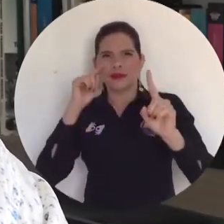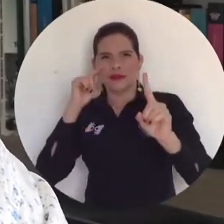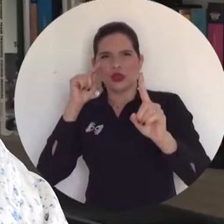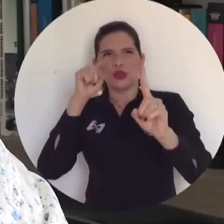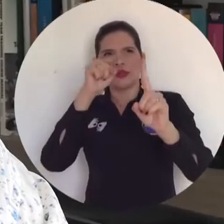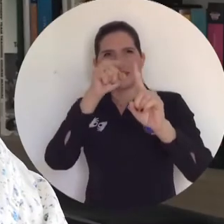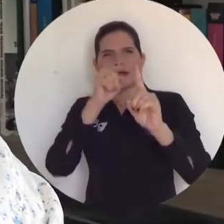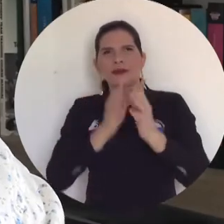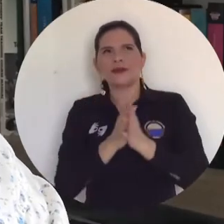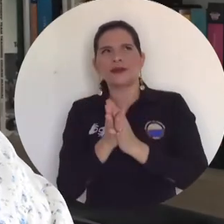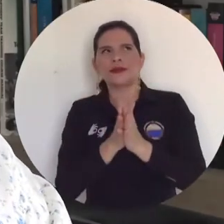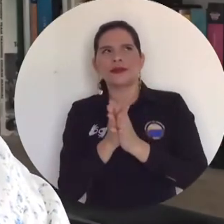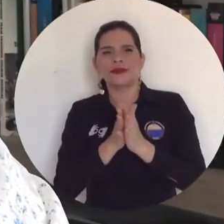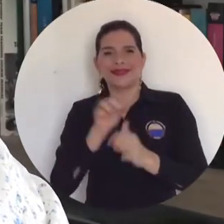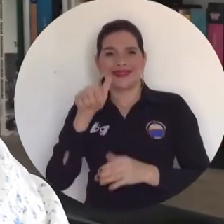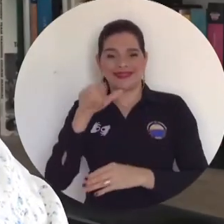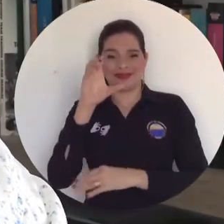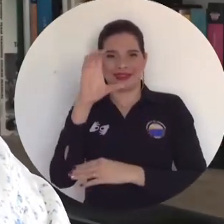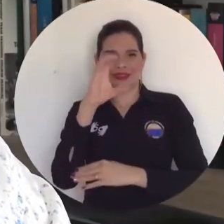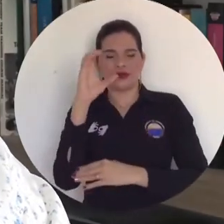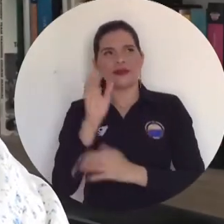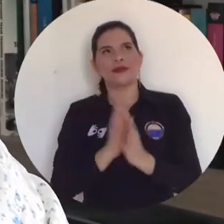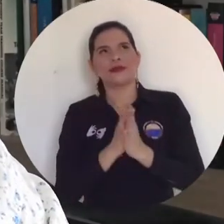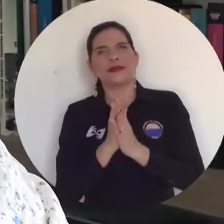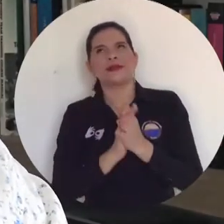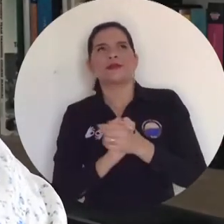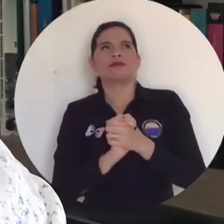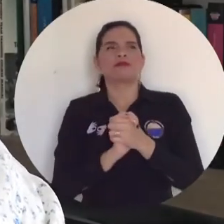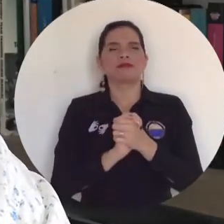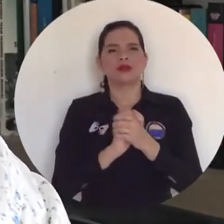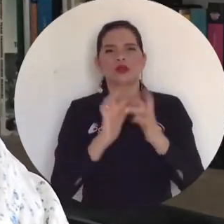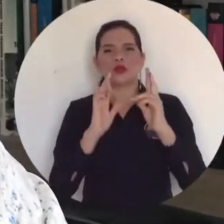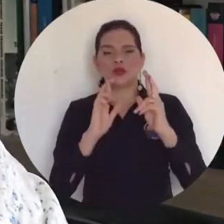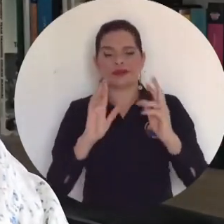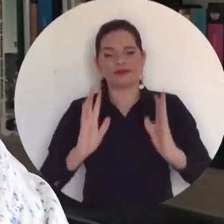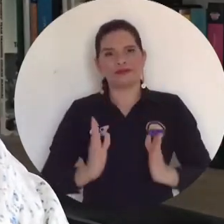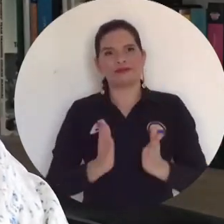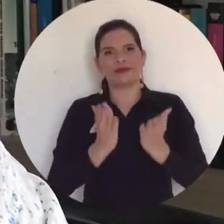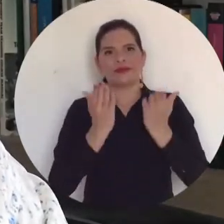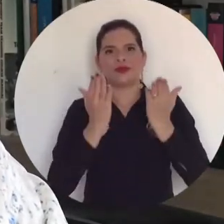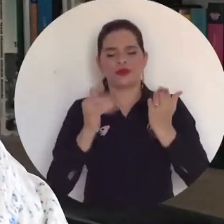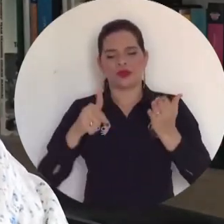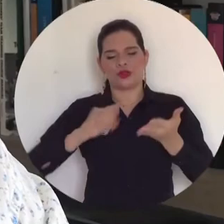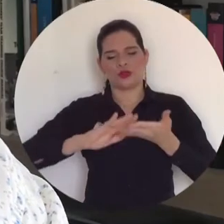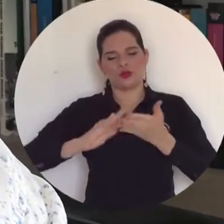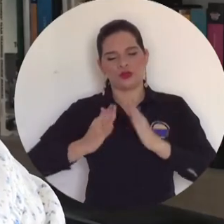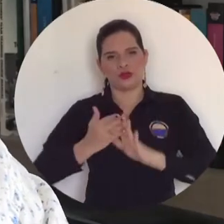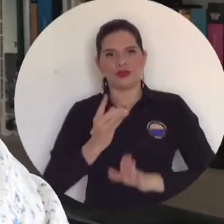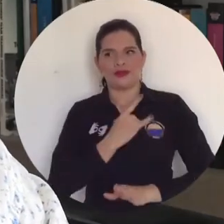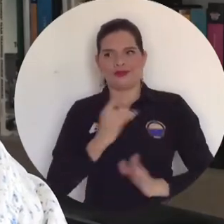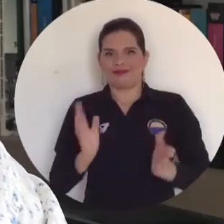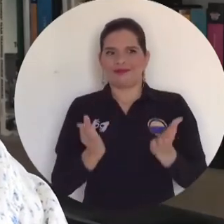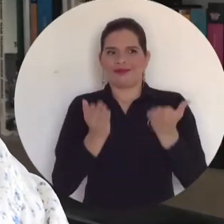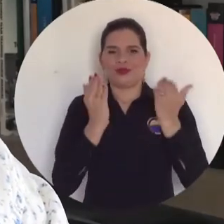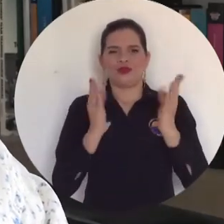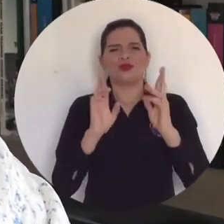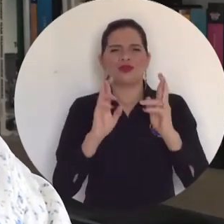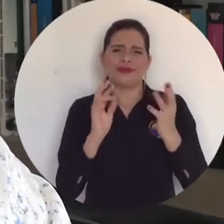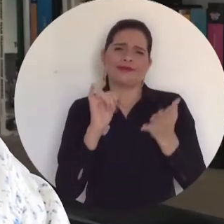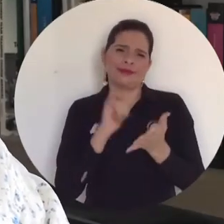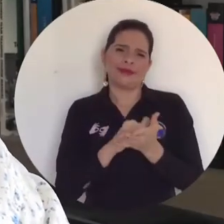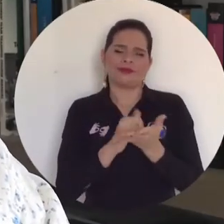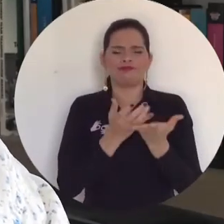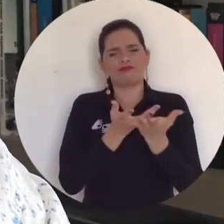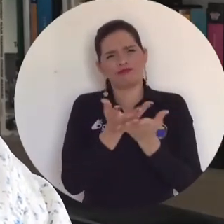tengamos un norte y una esperanza como país, para que tengamos una